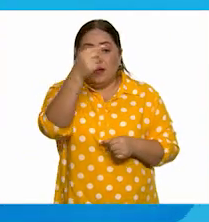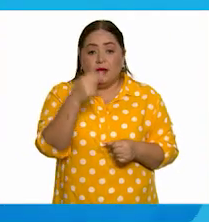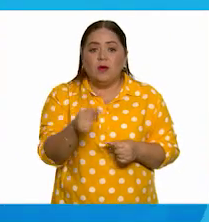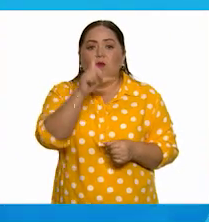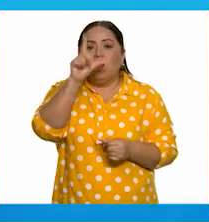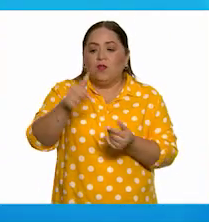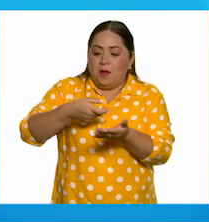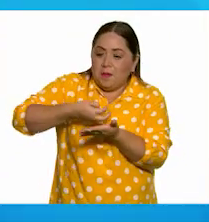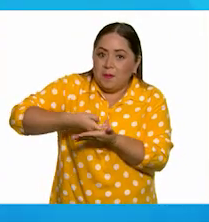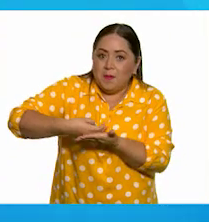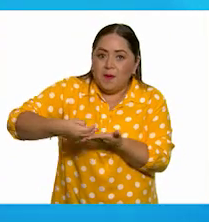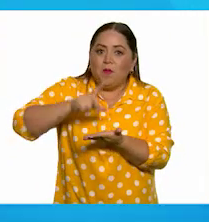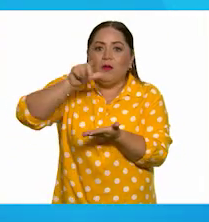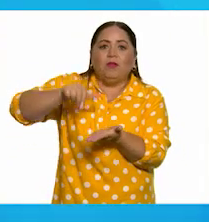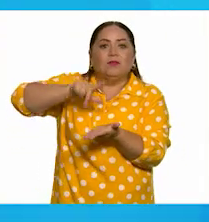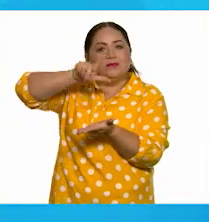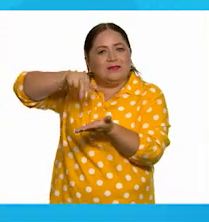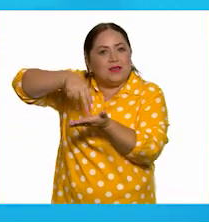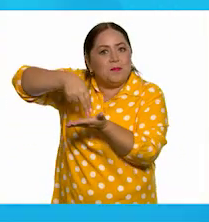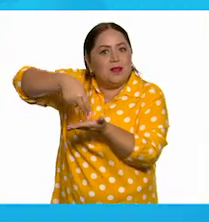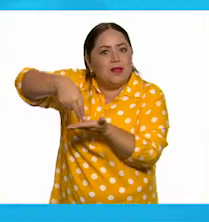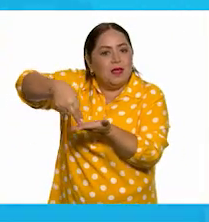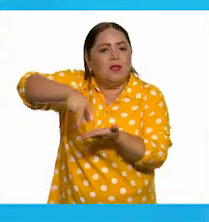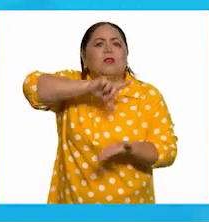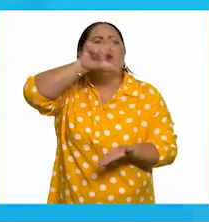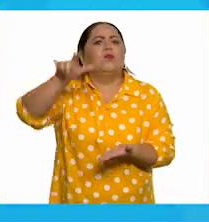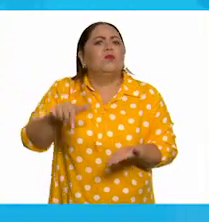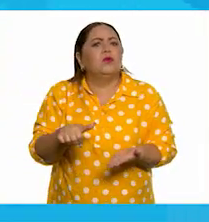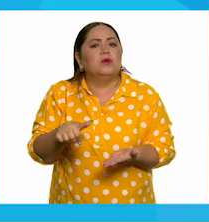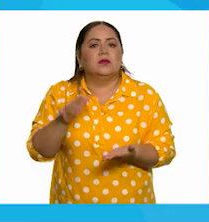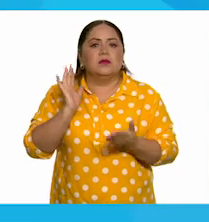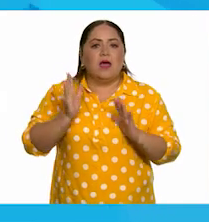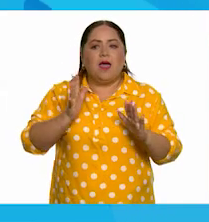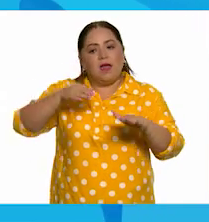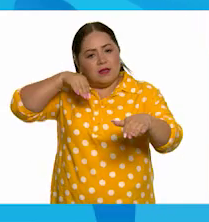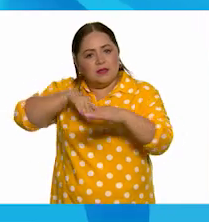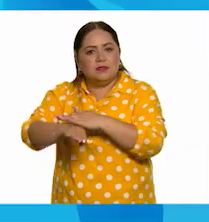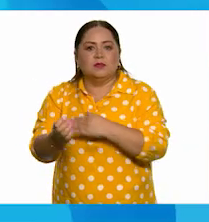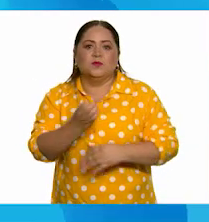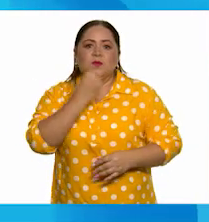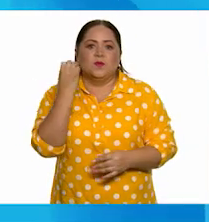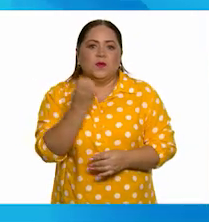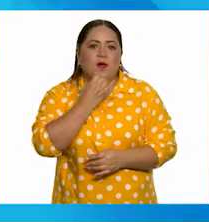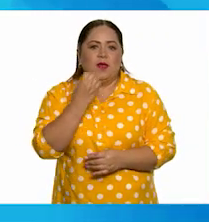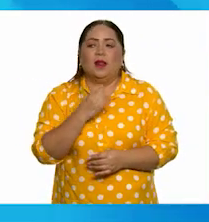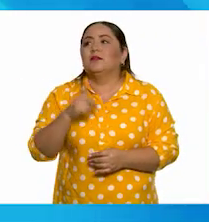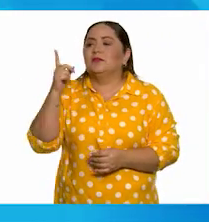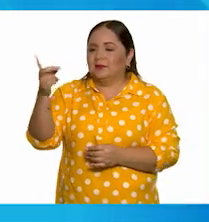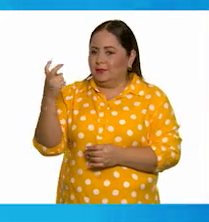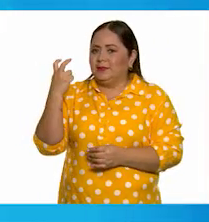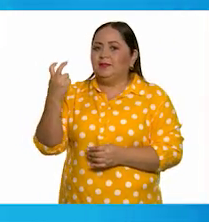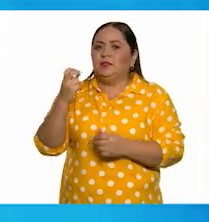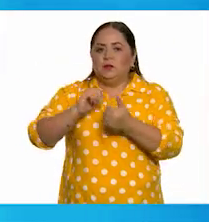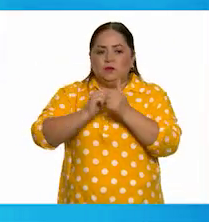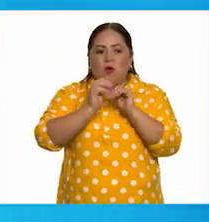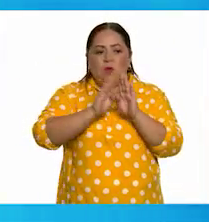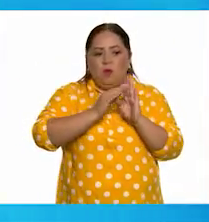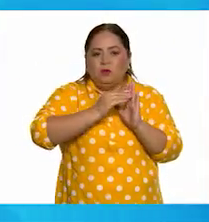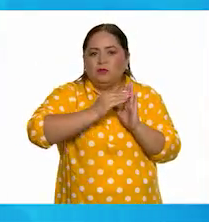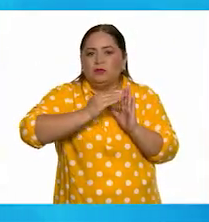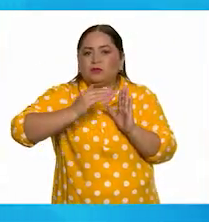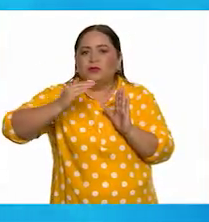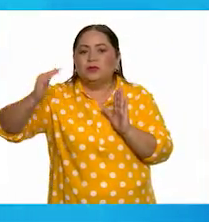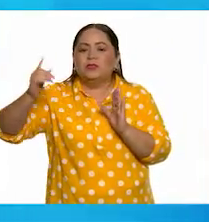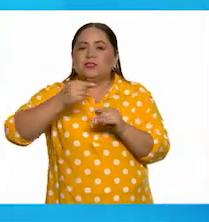comienza a gatear, cuando empezó a caminar y luego cuando ya entra a la escuela. Así es, lleva una progresión desde que era